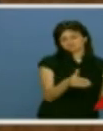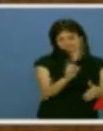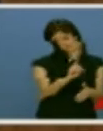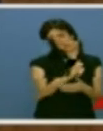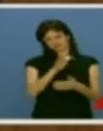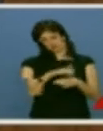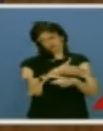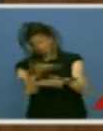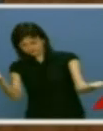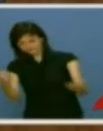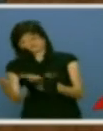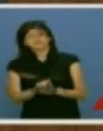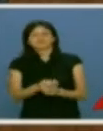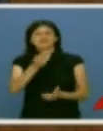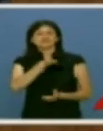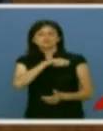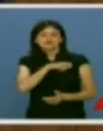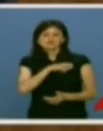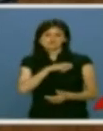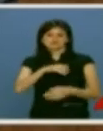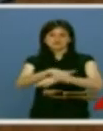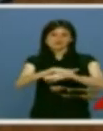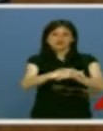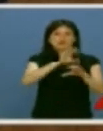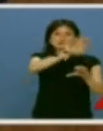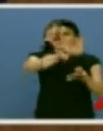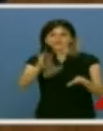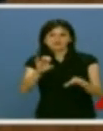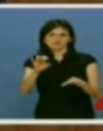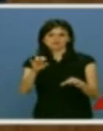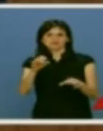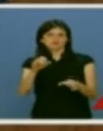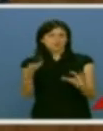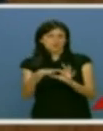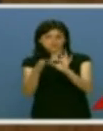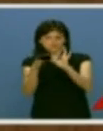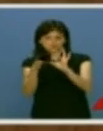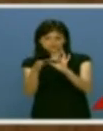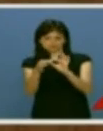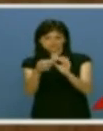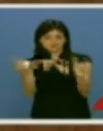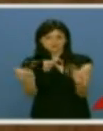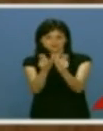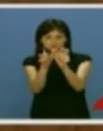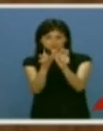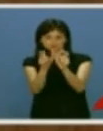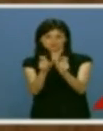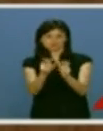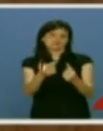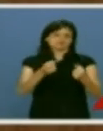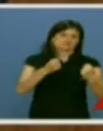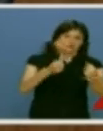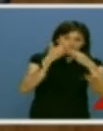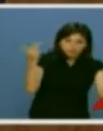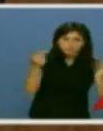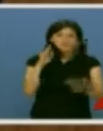España, Estado de las Autonomías y Estado del Bienestar son sinónimos. Nacieron juntos. La sanidad pública universal, la educación pública,